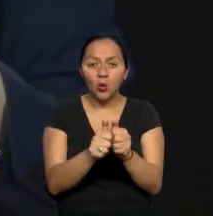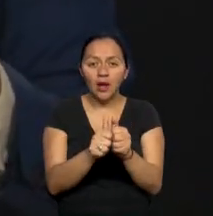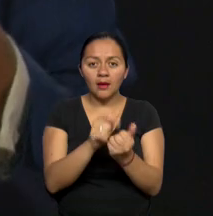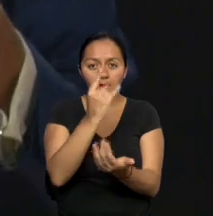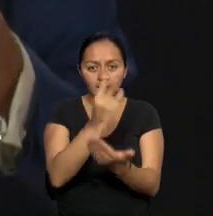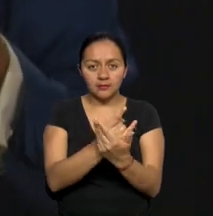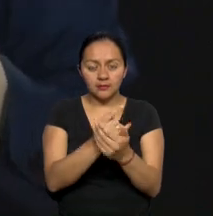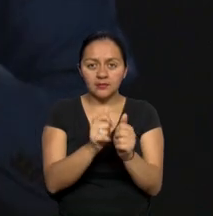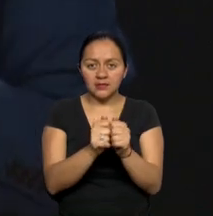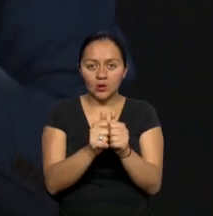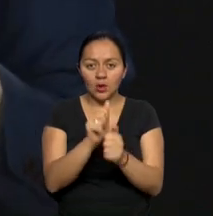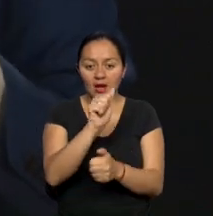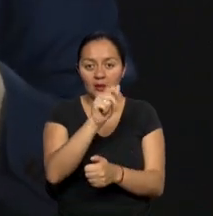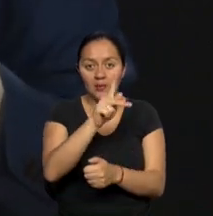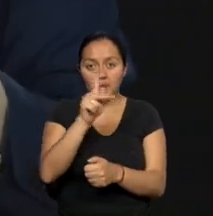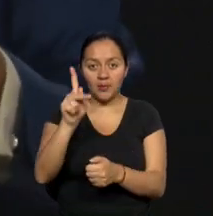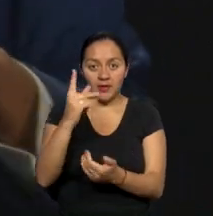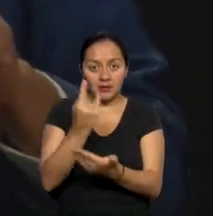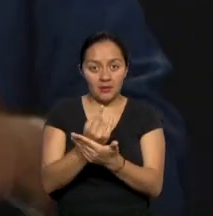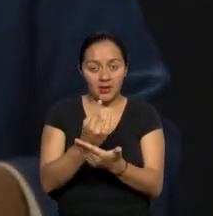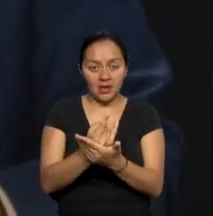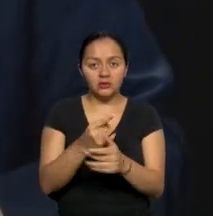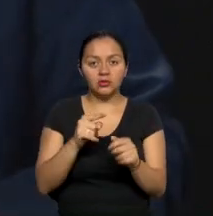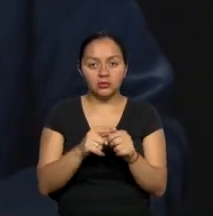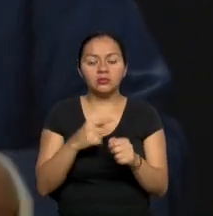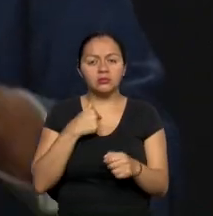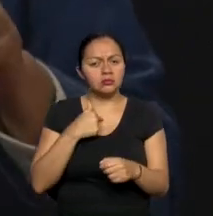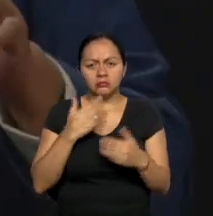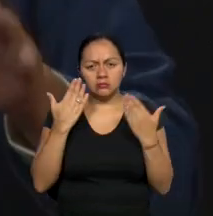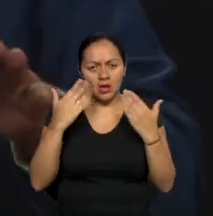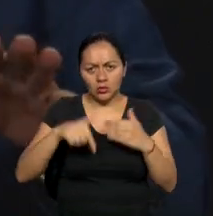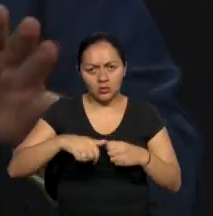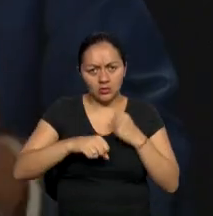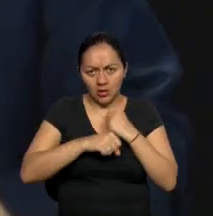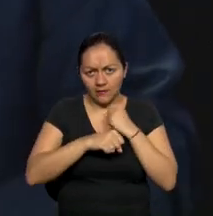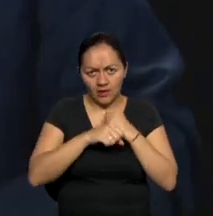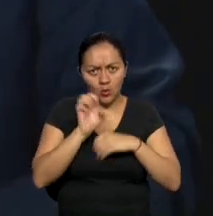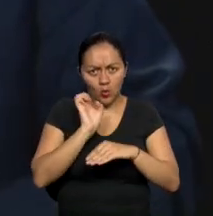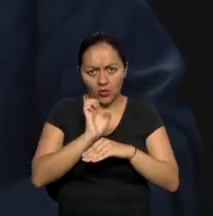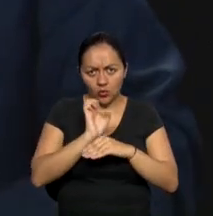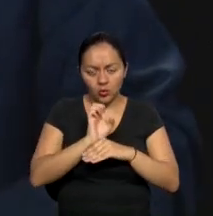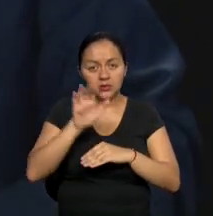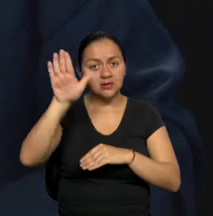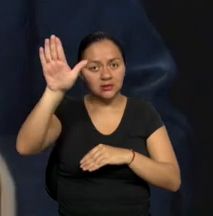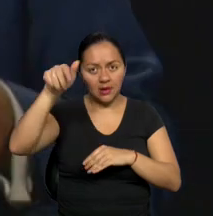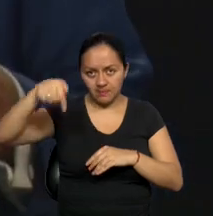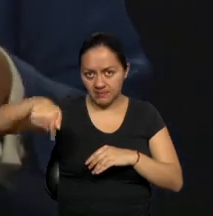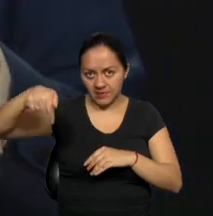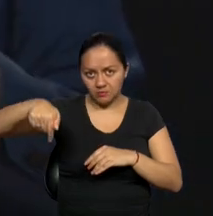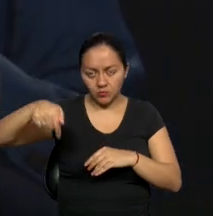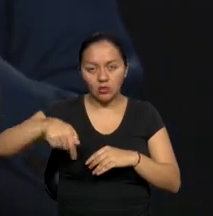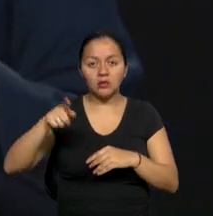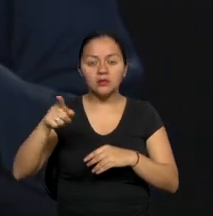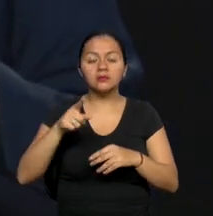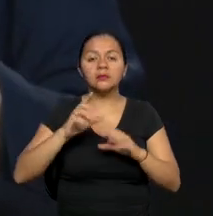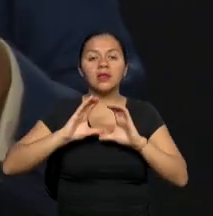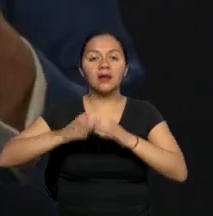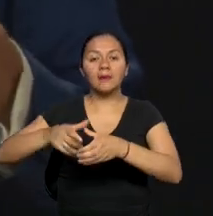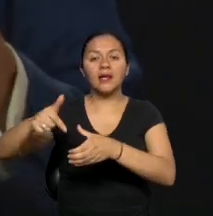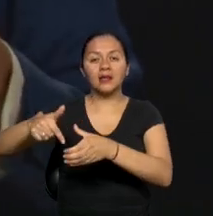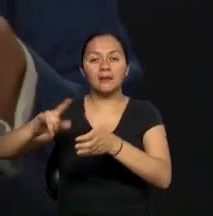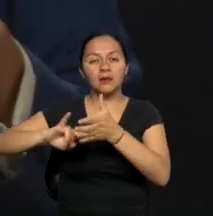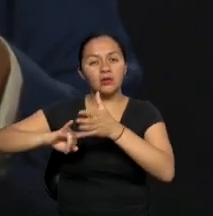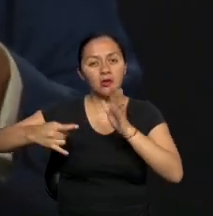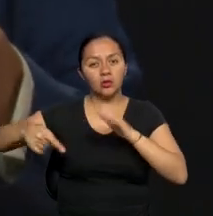inteligentes. Y ojo, esto es importante, con mano de obra ecuatoriana, con mano de obra del SECAP. Nuestro departamento de tecnología